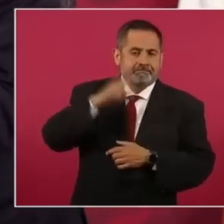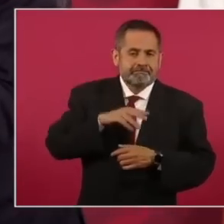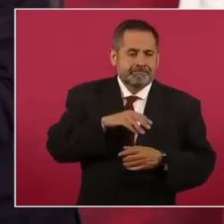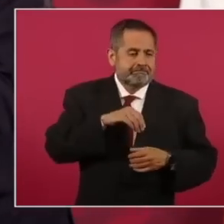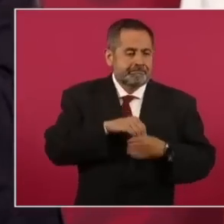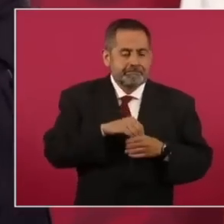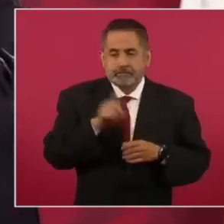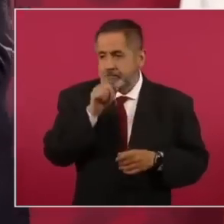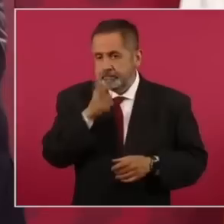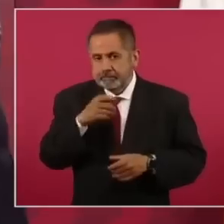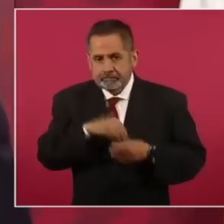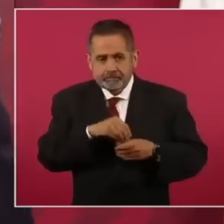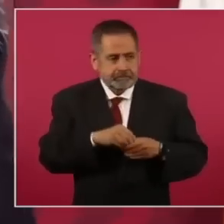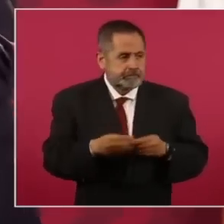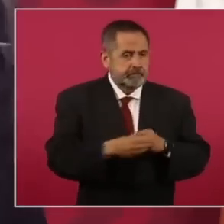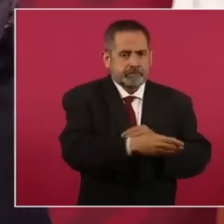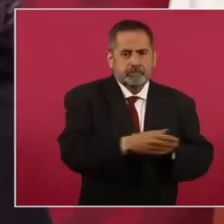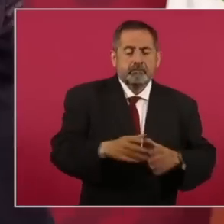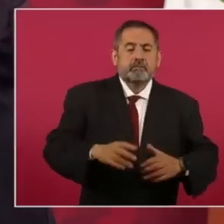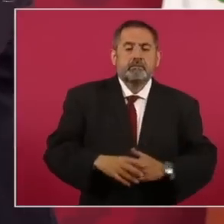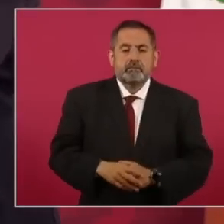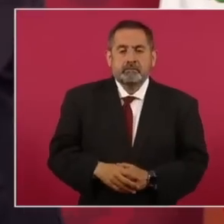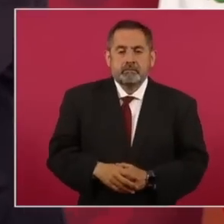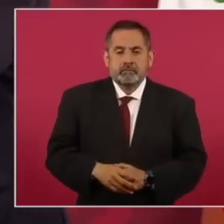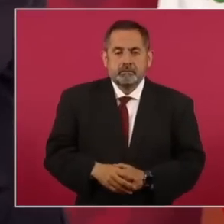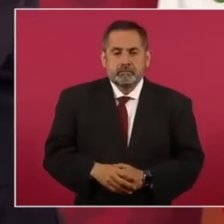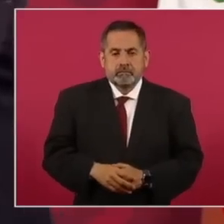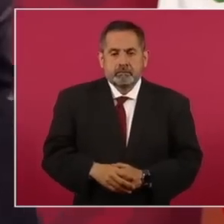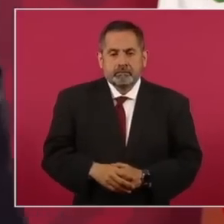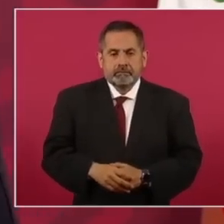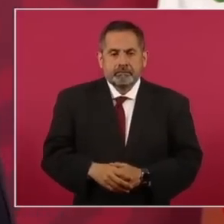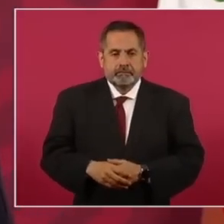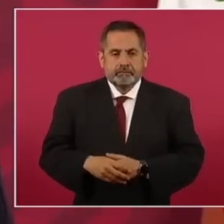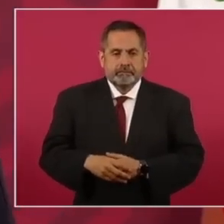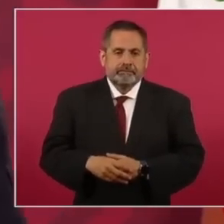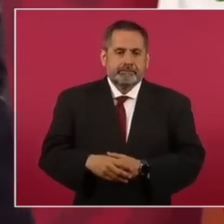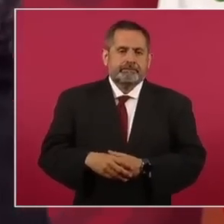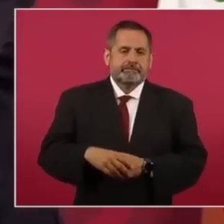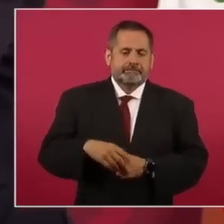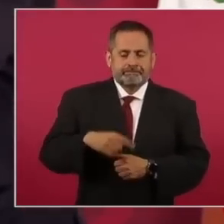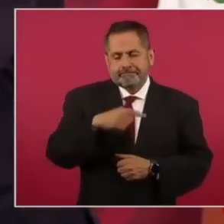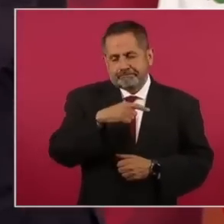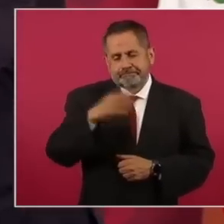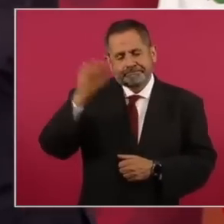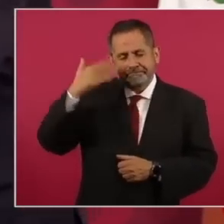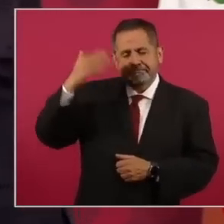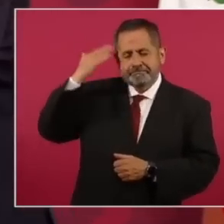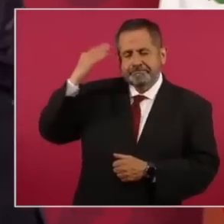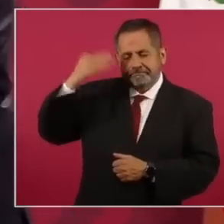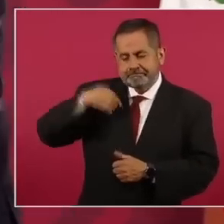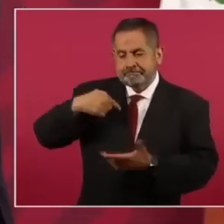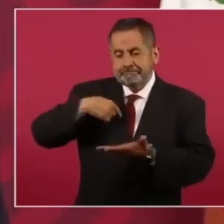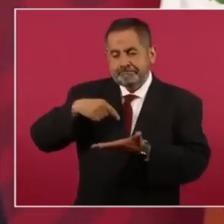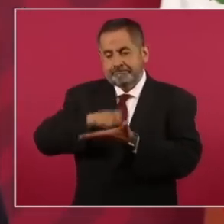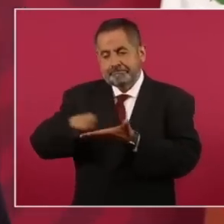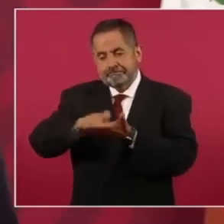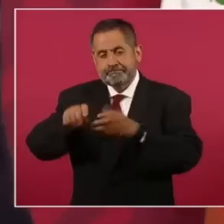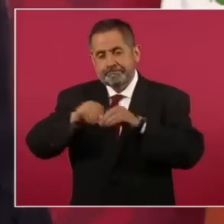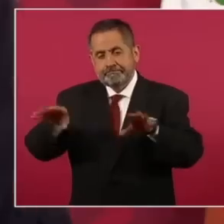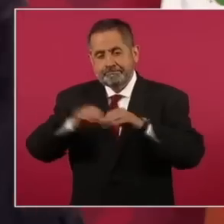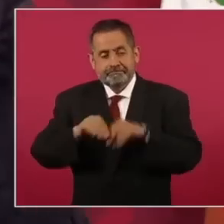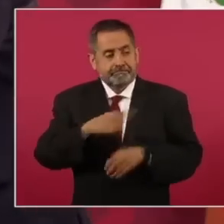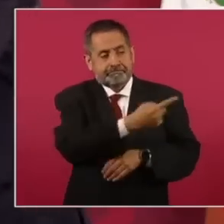que el presidente era uno de mis lectores más asiduos en esta materia.